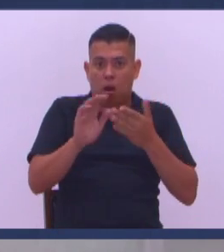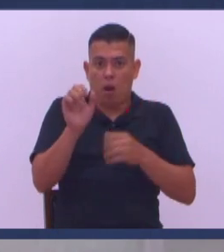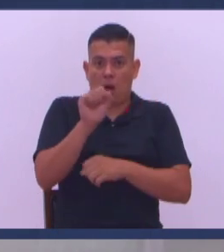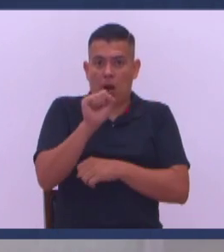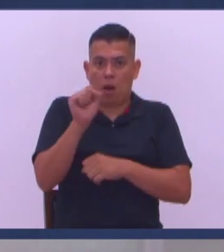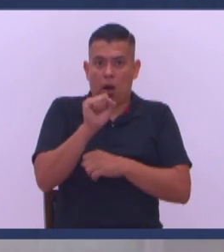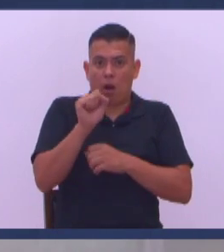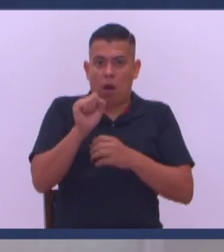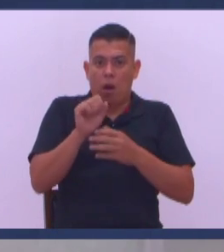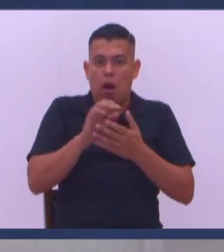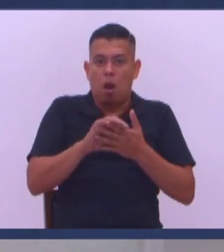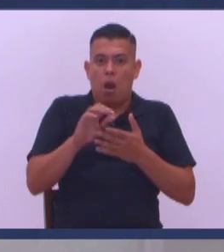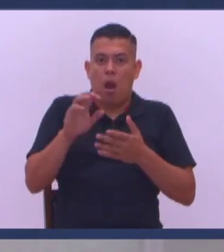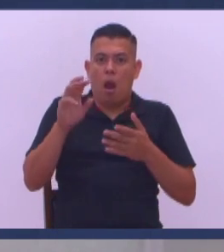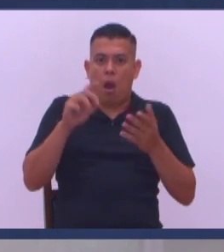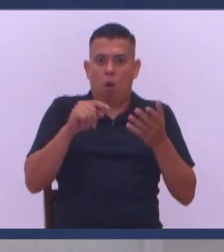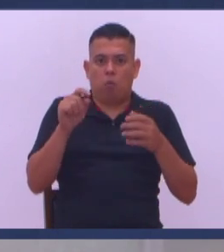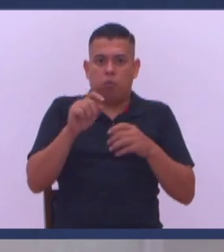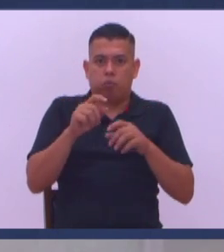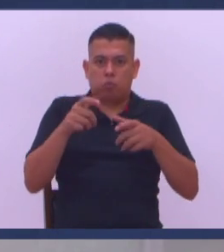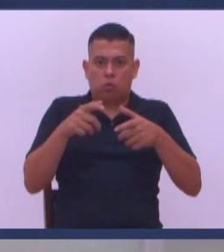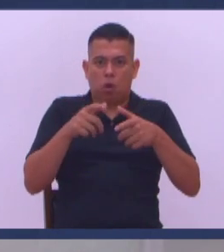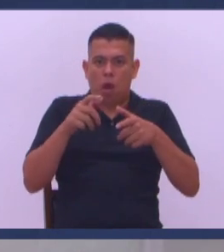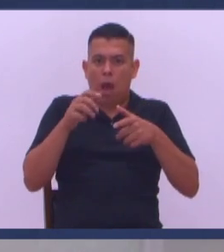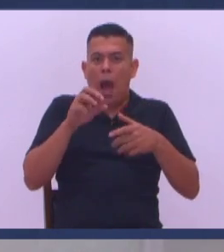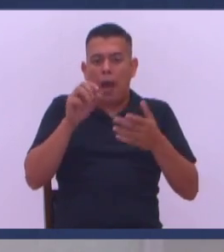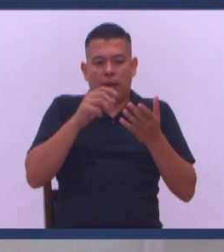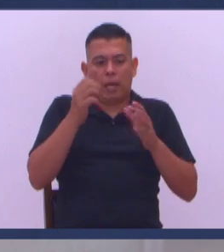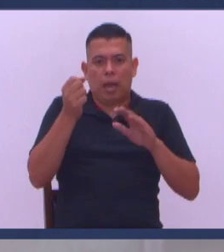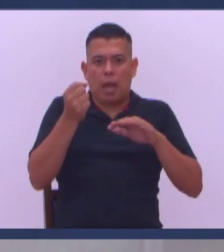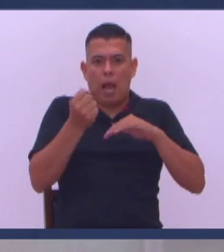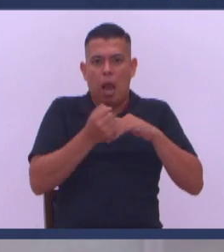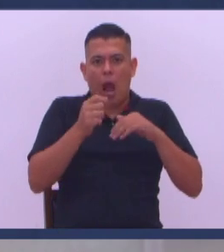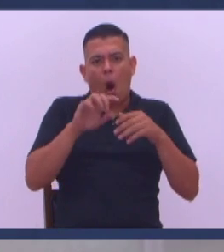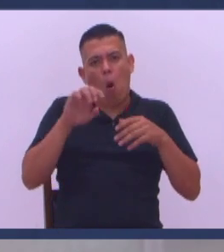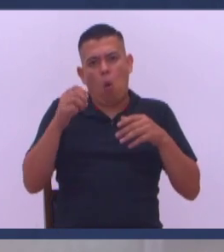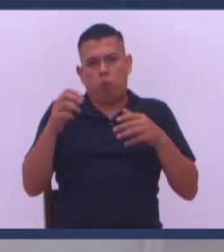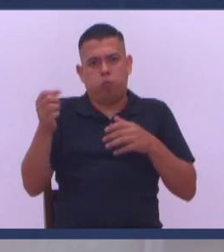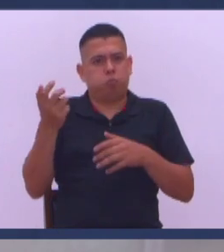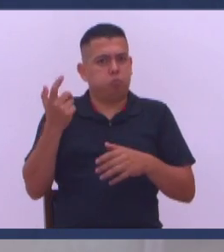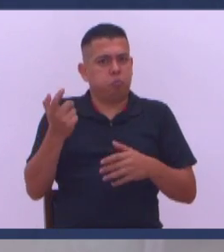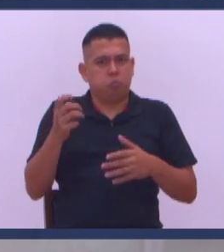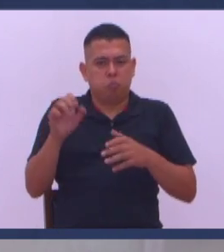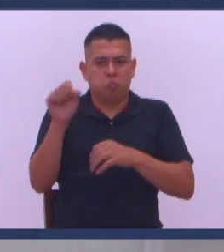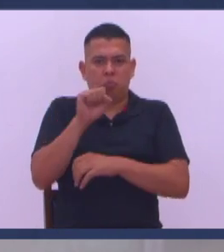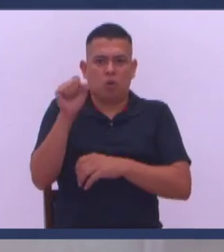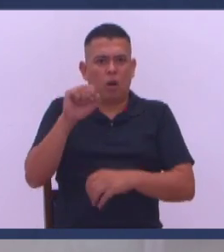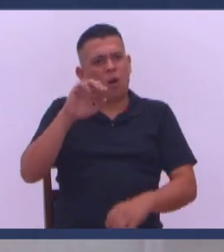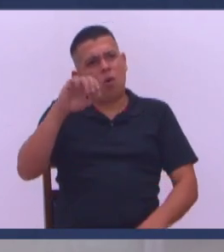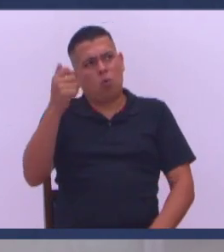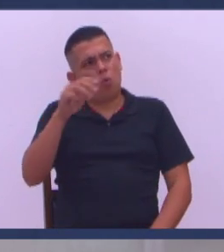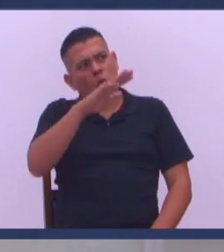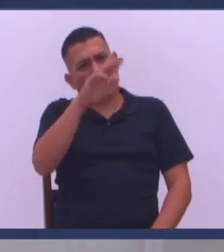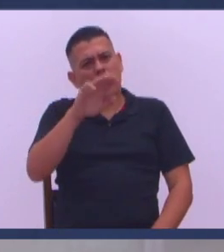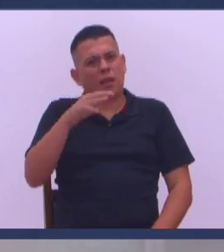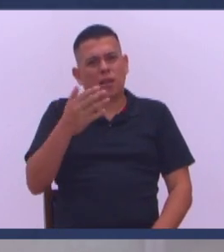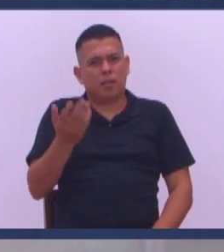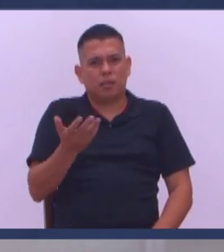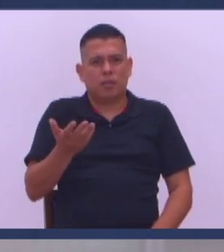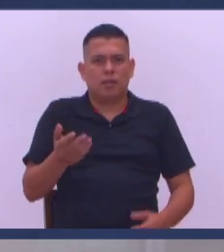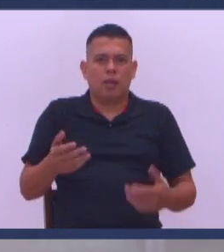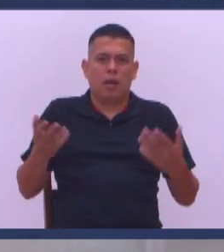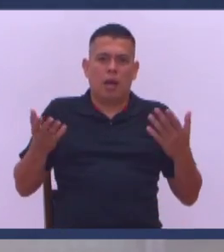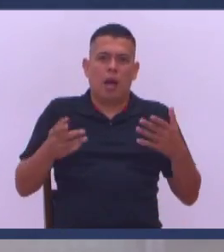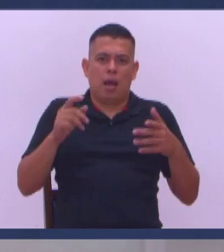maneja Es un Mercedes 500 SL negro Convertible Y porque quieres ir A otro lado Y que vas a ir a hacer Hay un